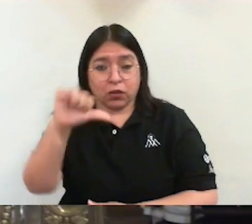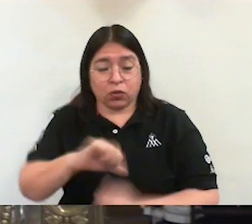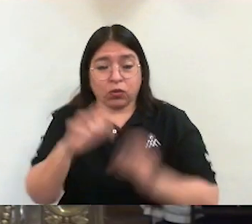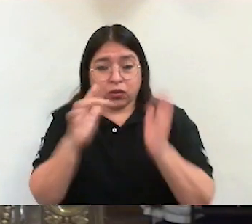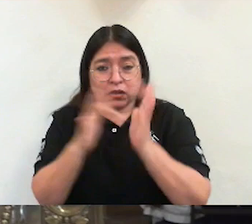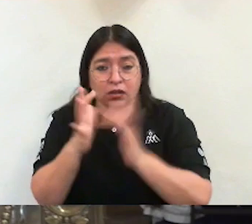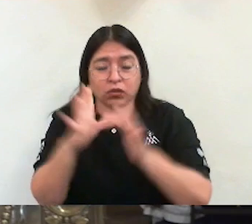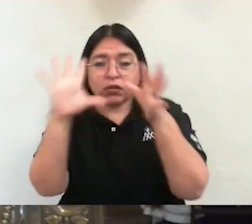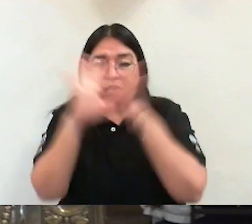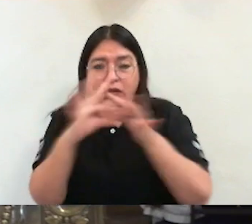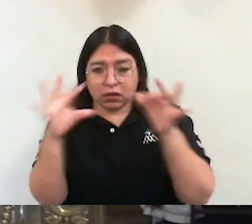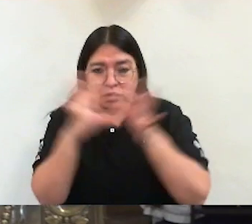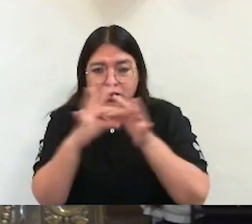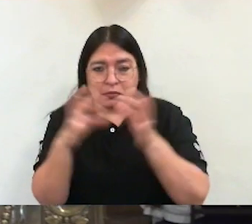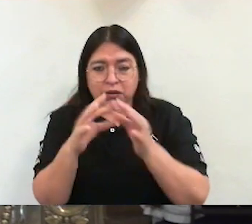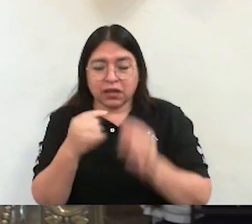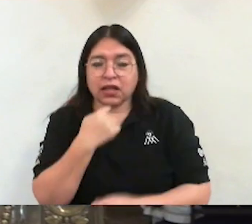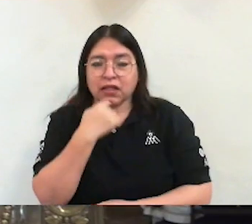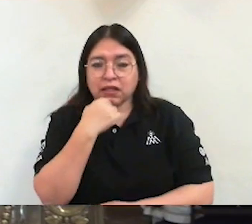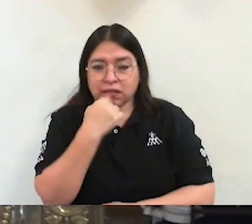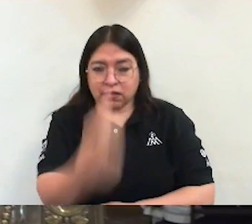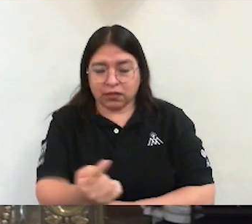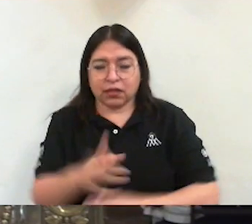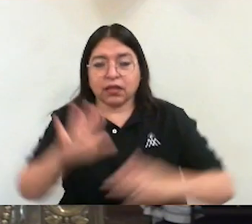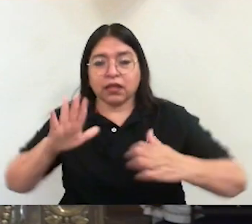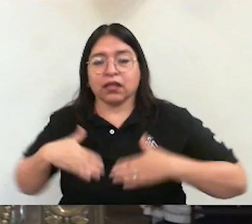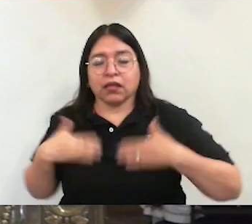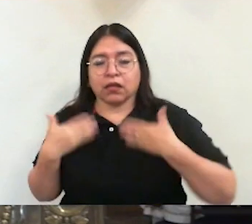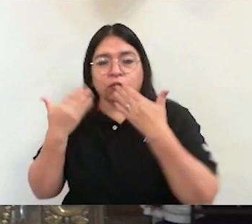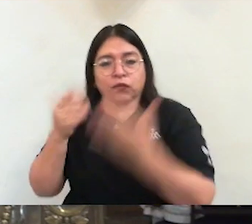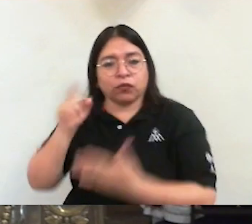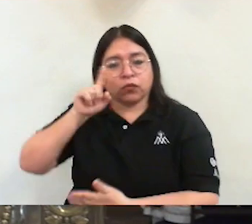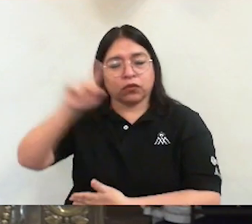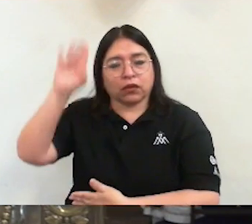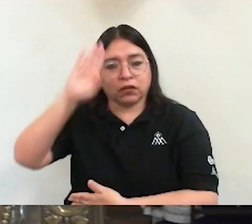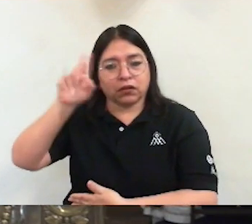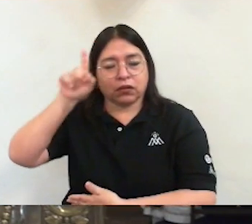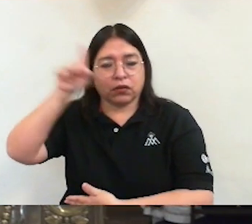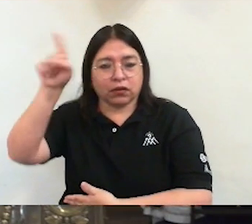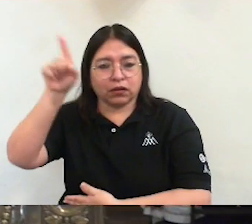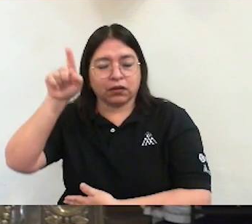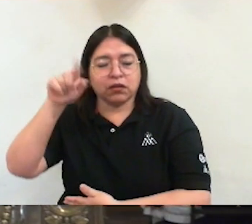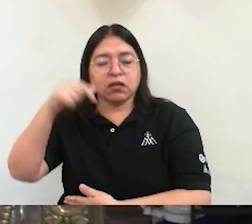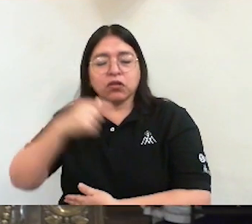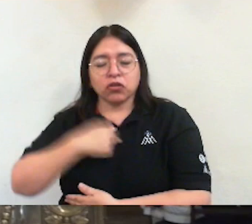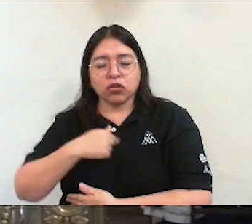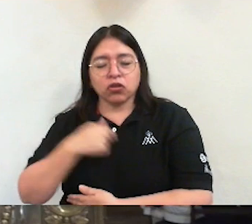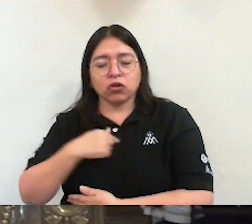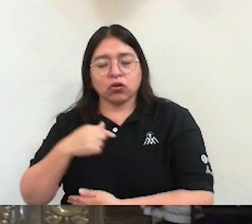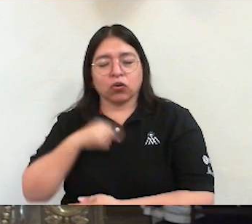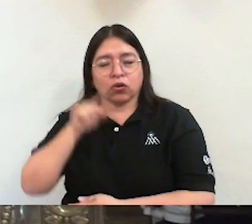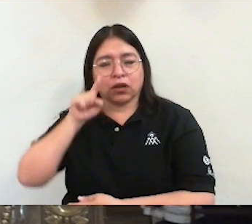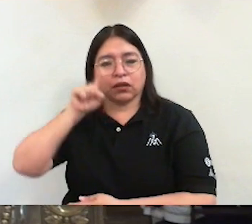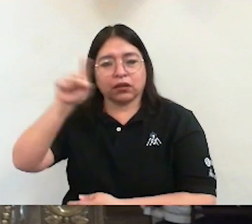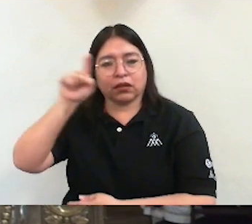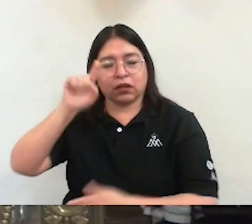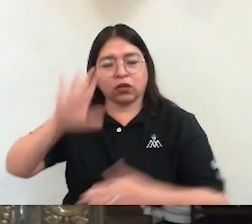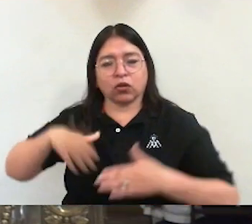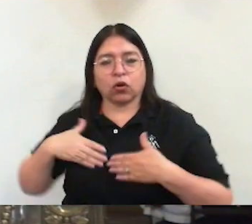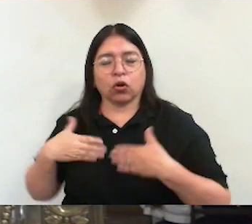nos invita a confiar. Señor, yo confío en ti.